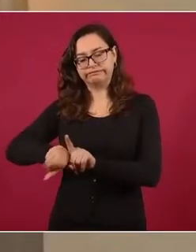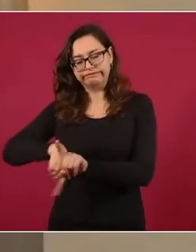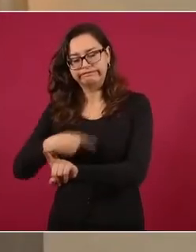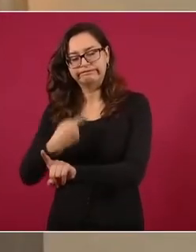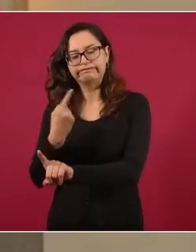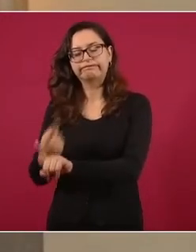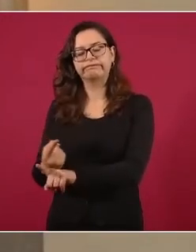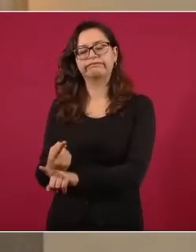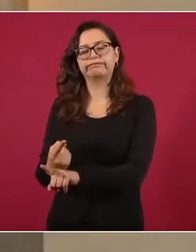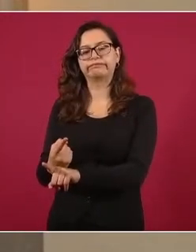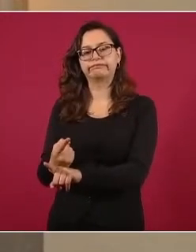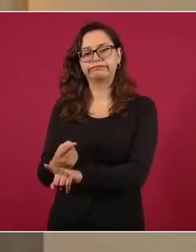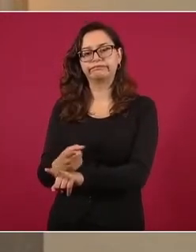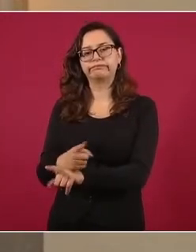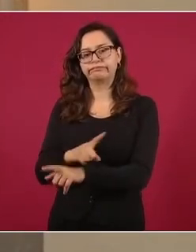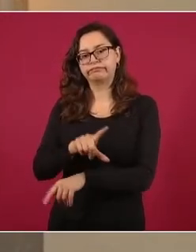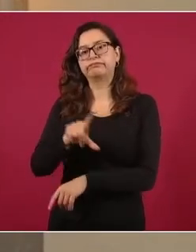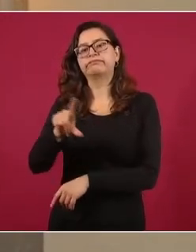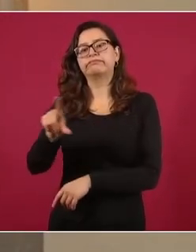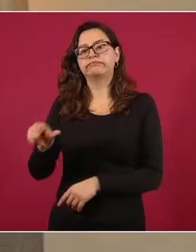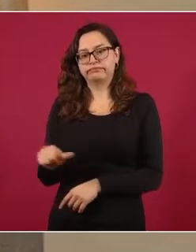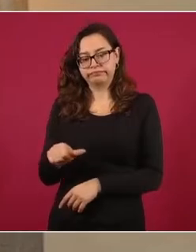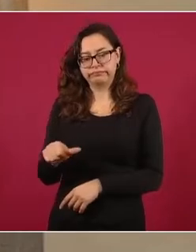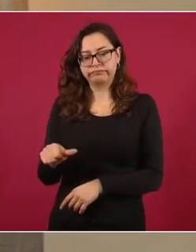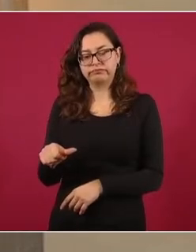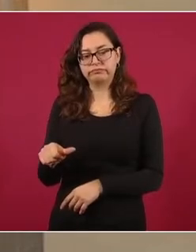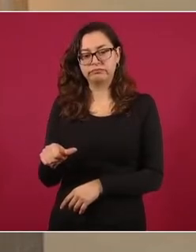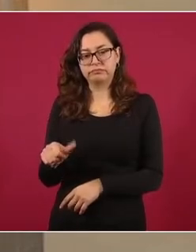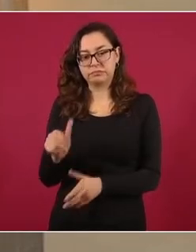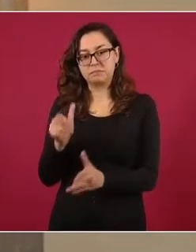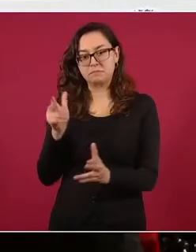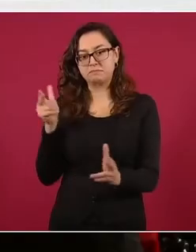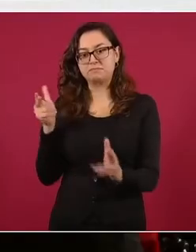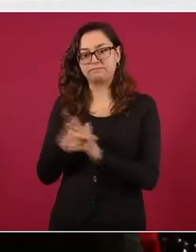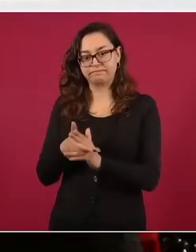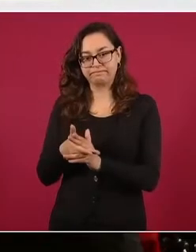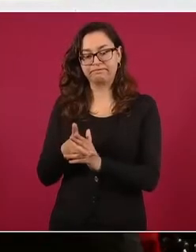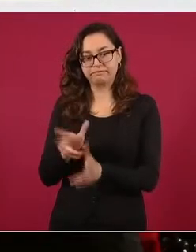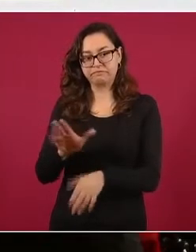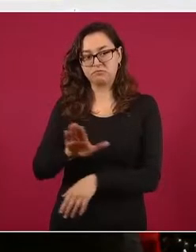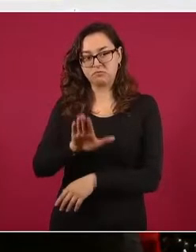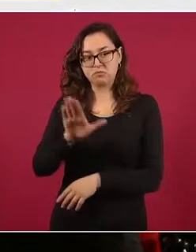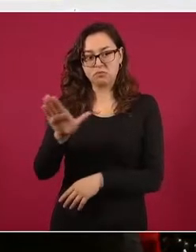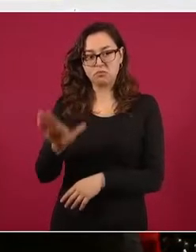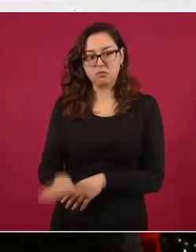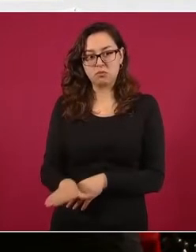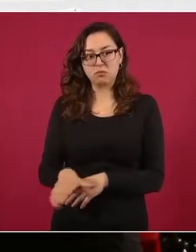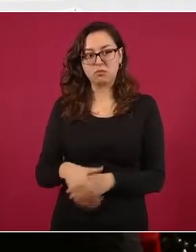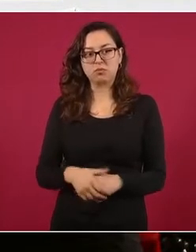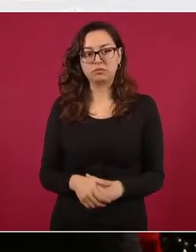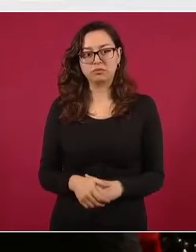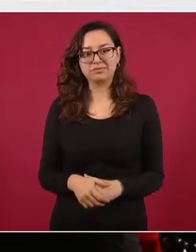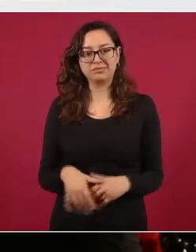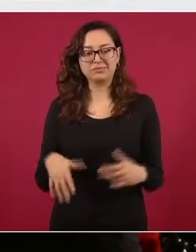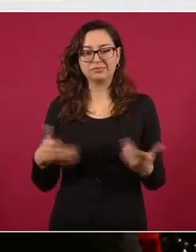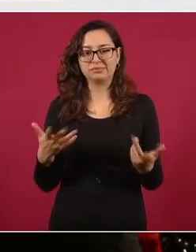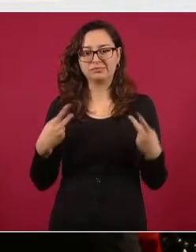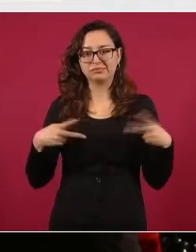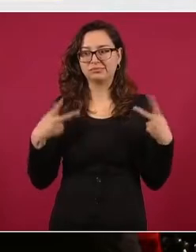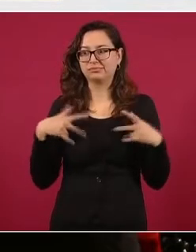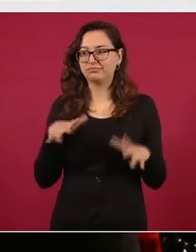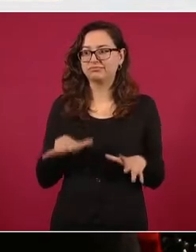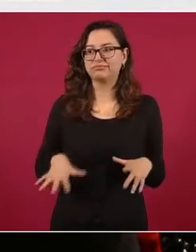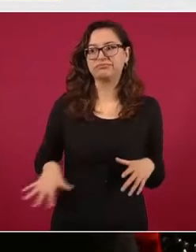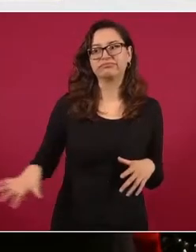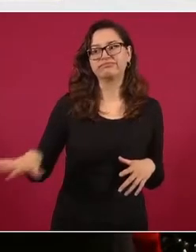sexualmente y con posterioridad privada de la vida en un feminicidio que generó mucha indignación